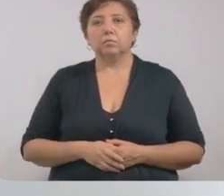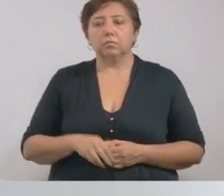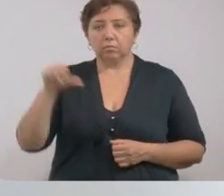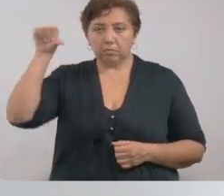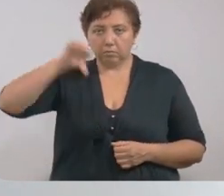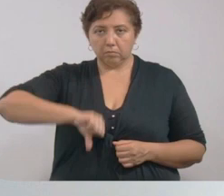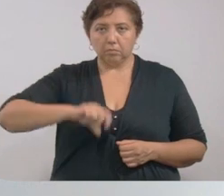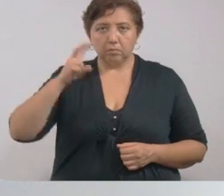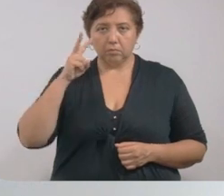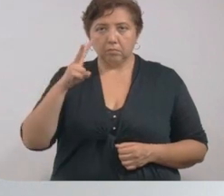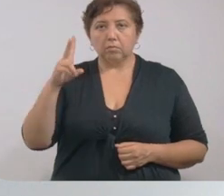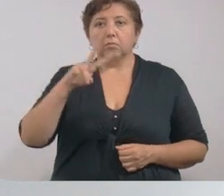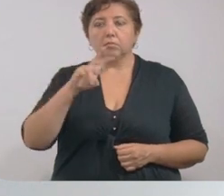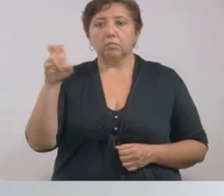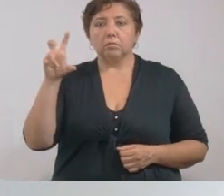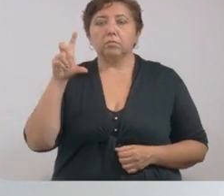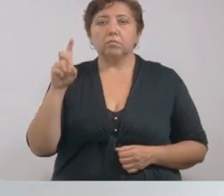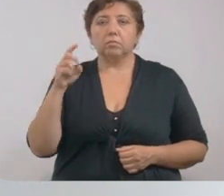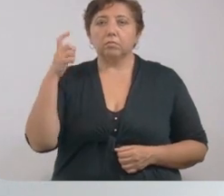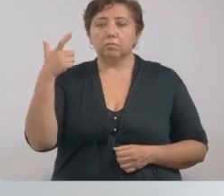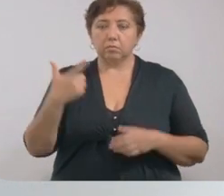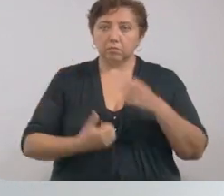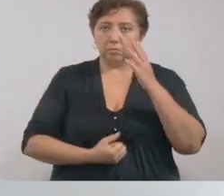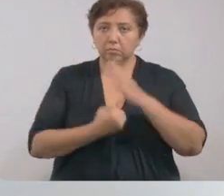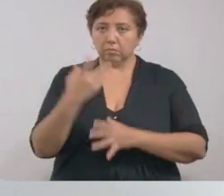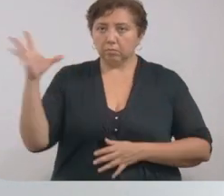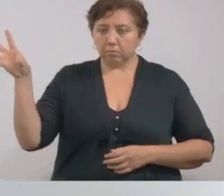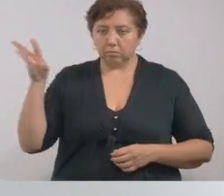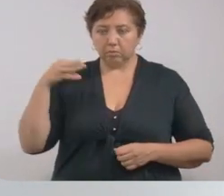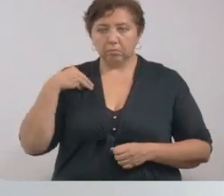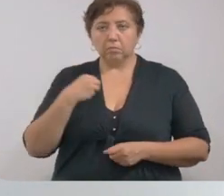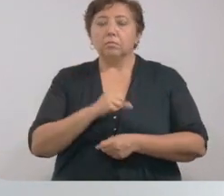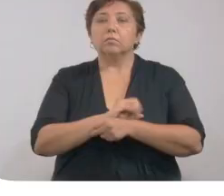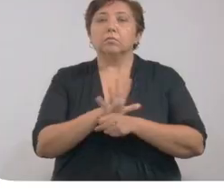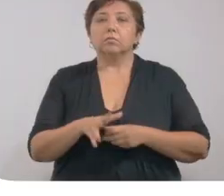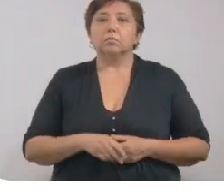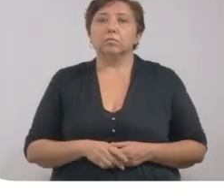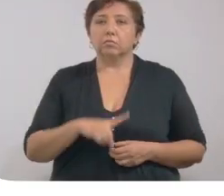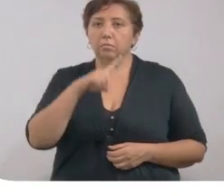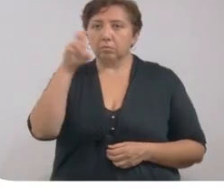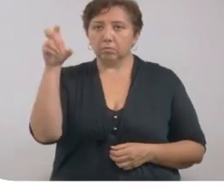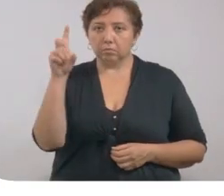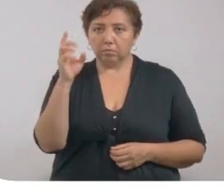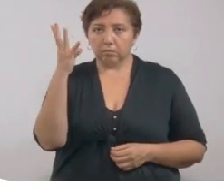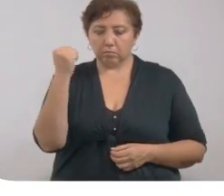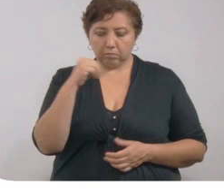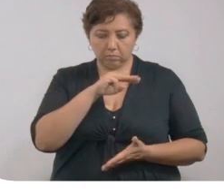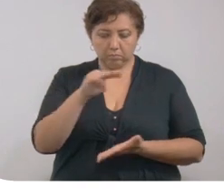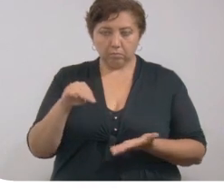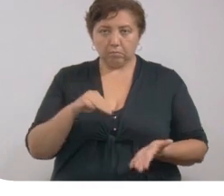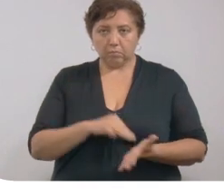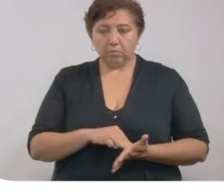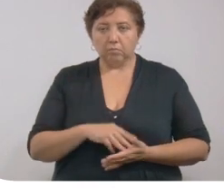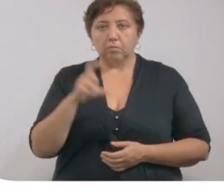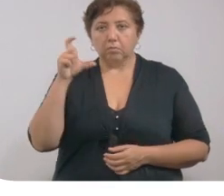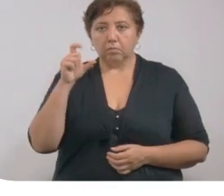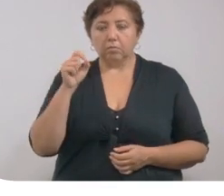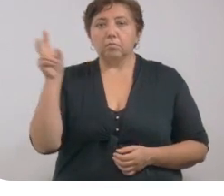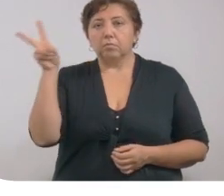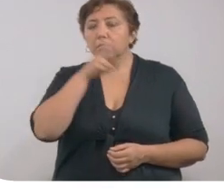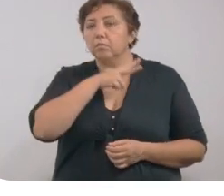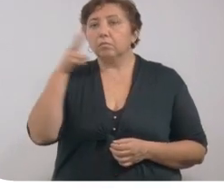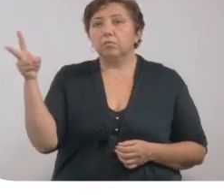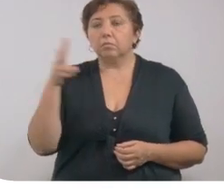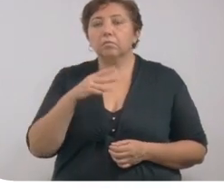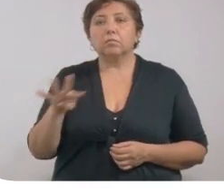Hoy se detectaron 237 nuevos contagios de coronavirus. 139 en Mérida, 20 en